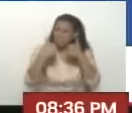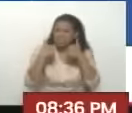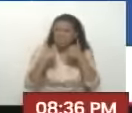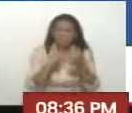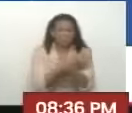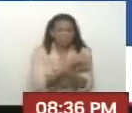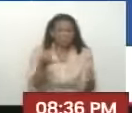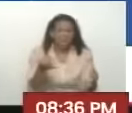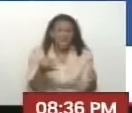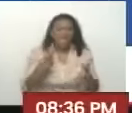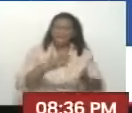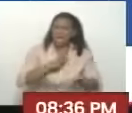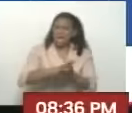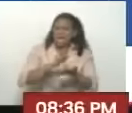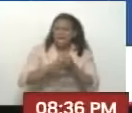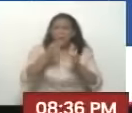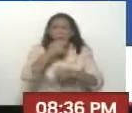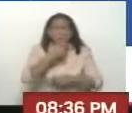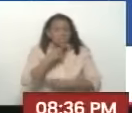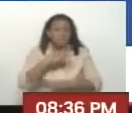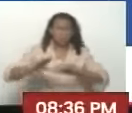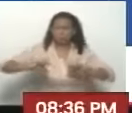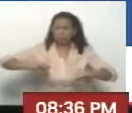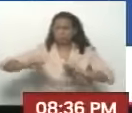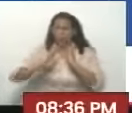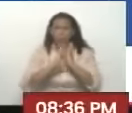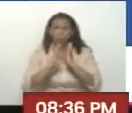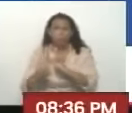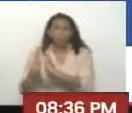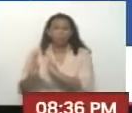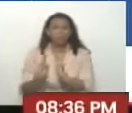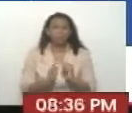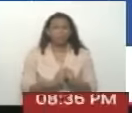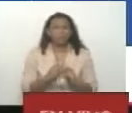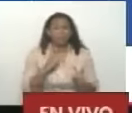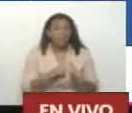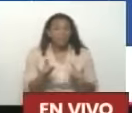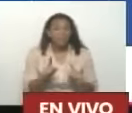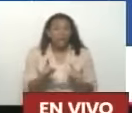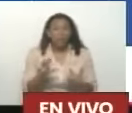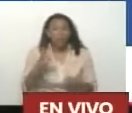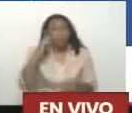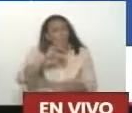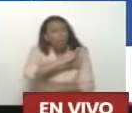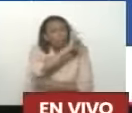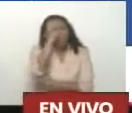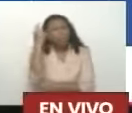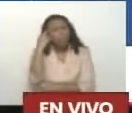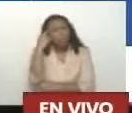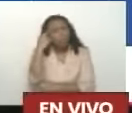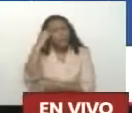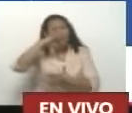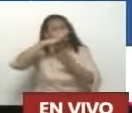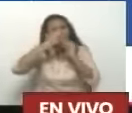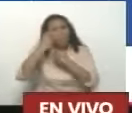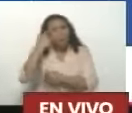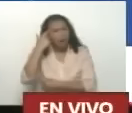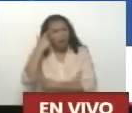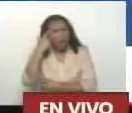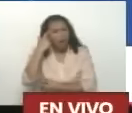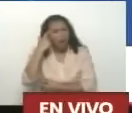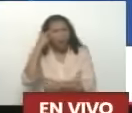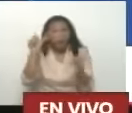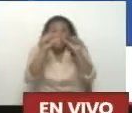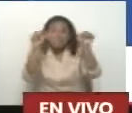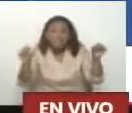Se vio chévere Pues bien bonita Pero Todo el día estuve Pensando en eso Y en la noche dije No Hay que construir Un